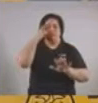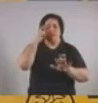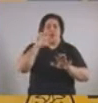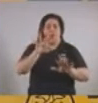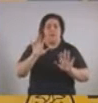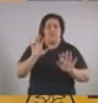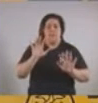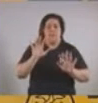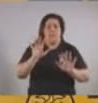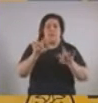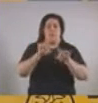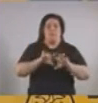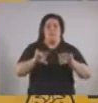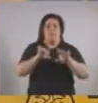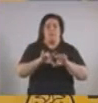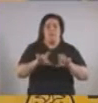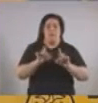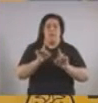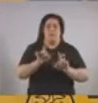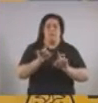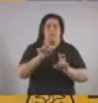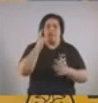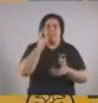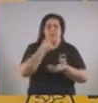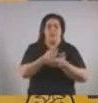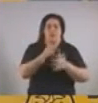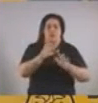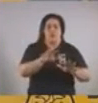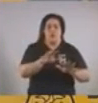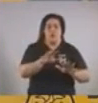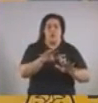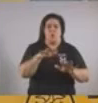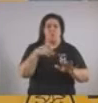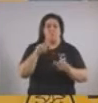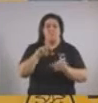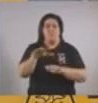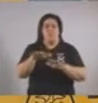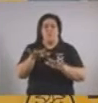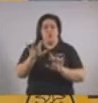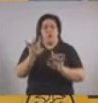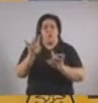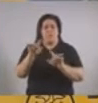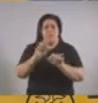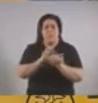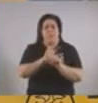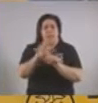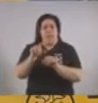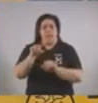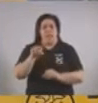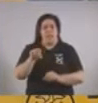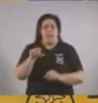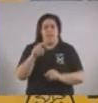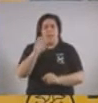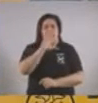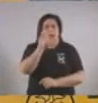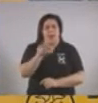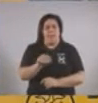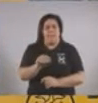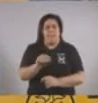siempre va a seguir siendo así. Tanto para enfrentar esta difícil situación como para sacar a la Argentina adelante.